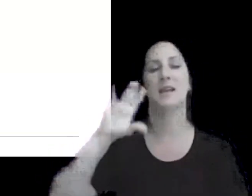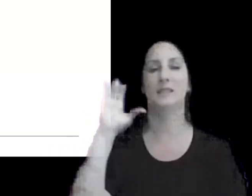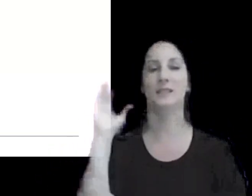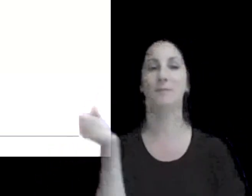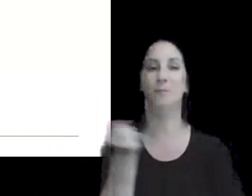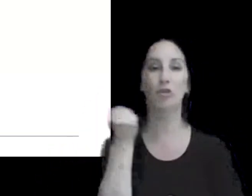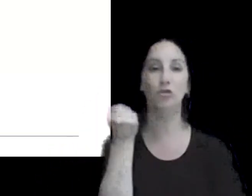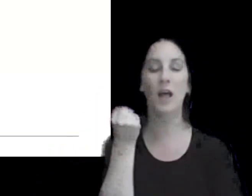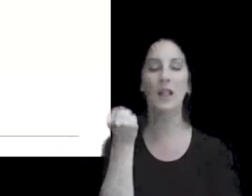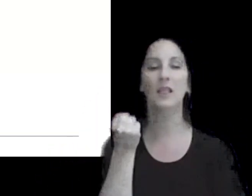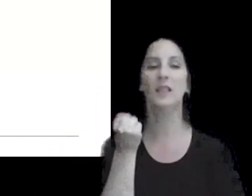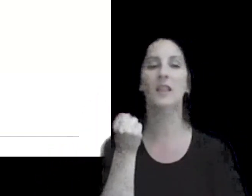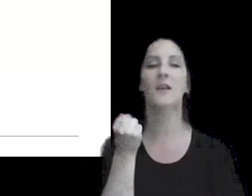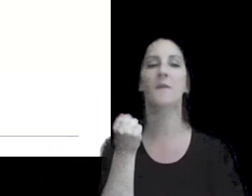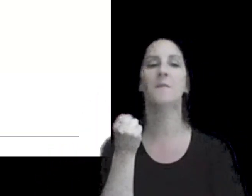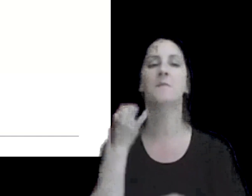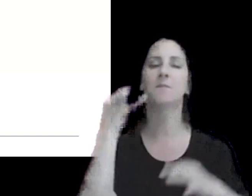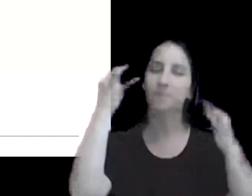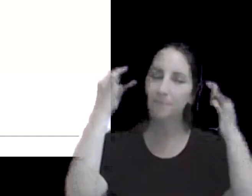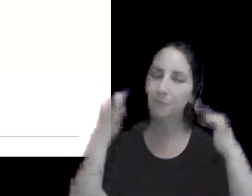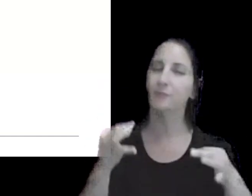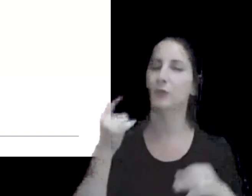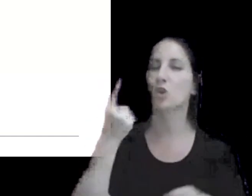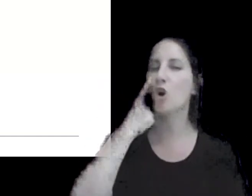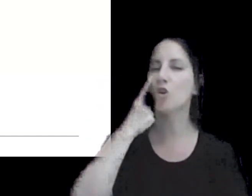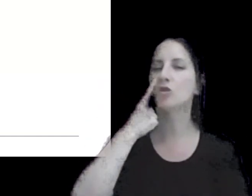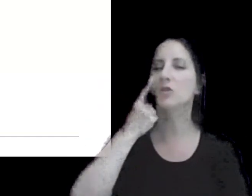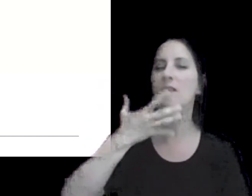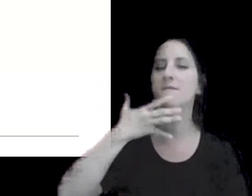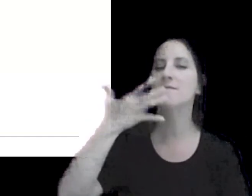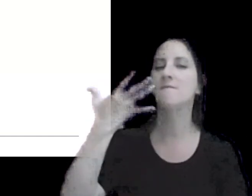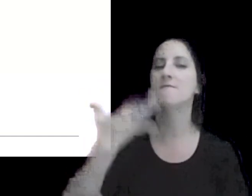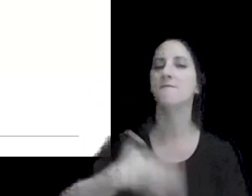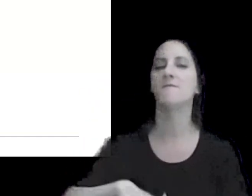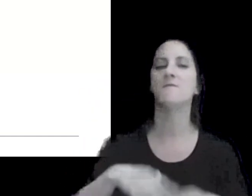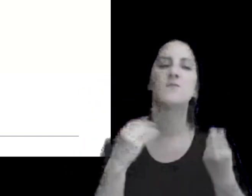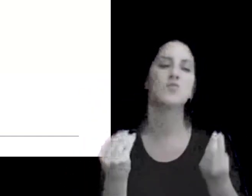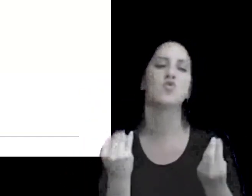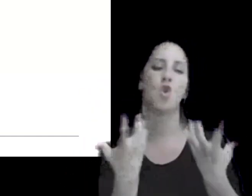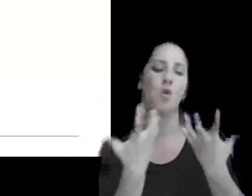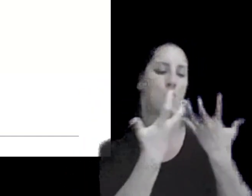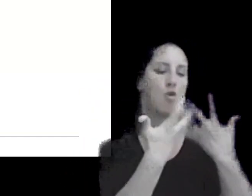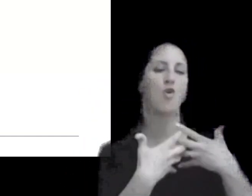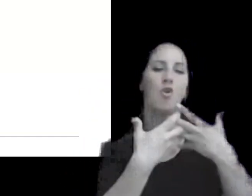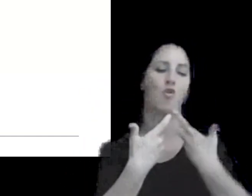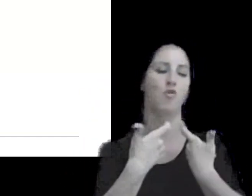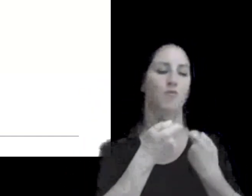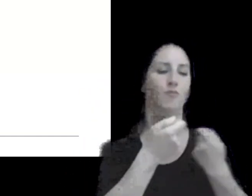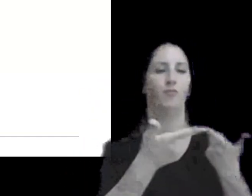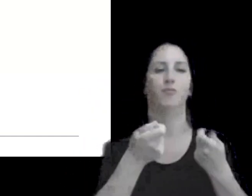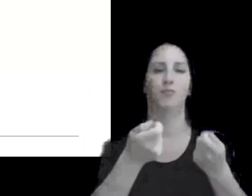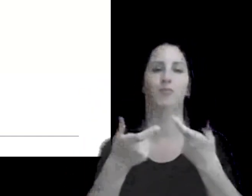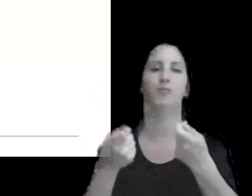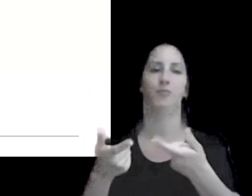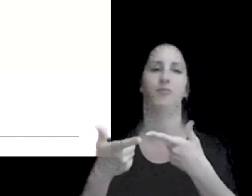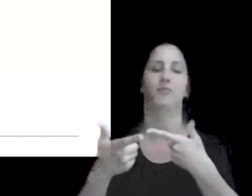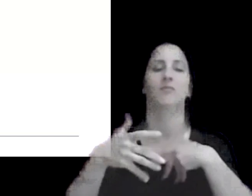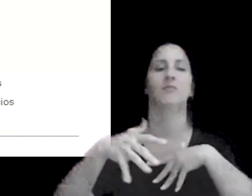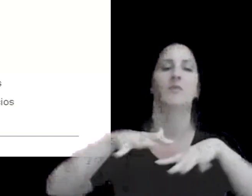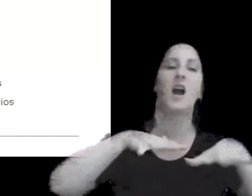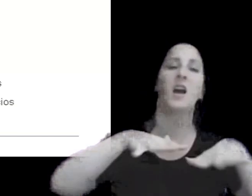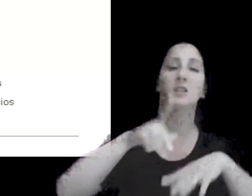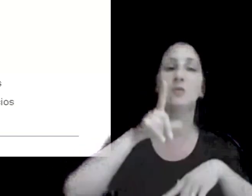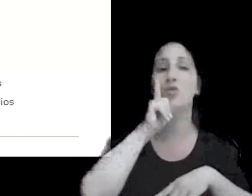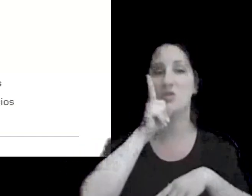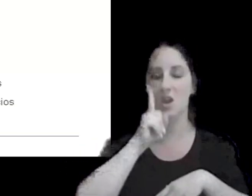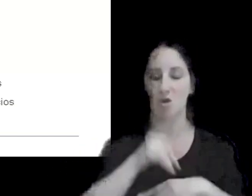una cabal comprensión de cómo son alocadas o cómo están distribuidas las funciones activos y riesgos dentro del